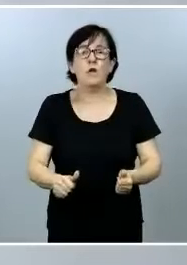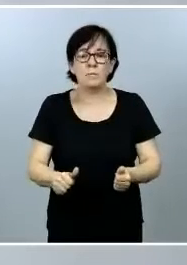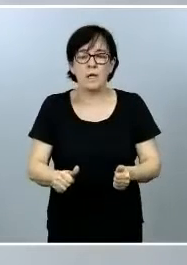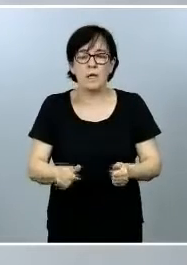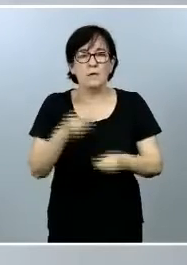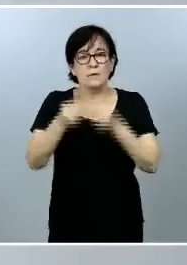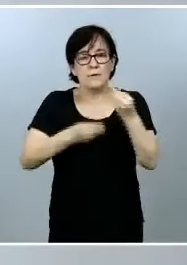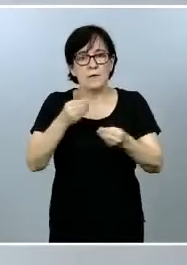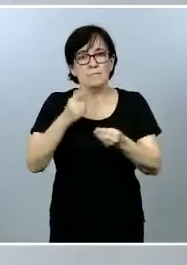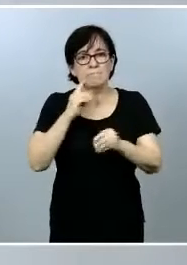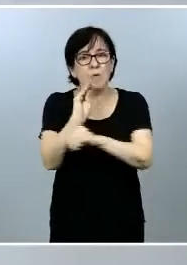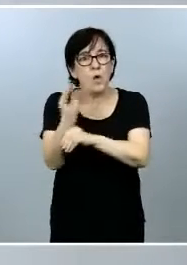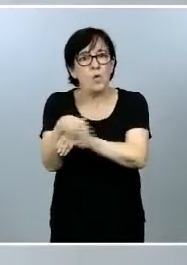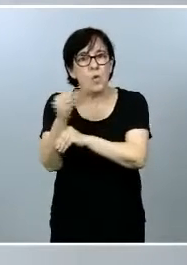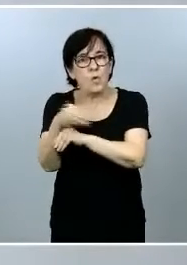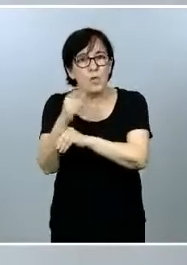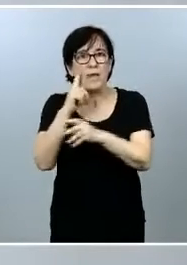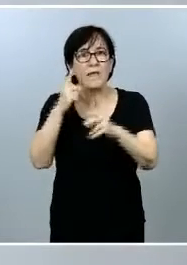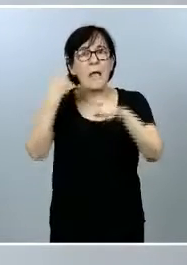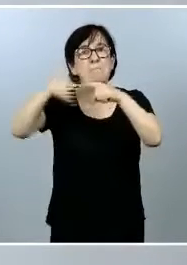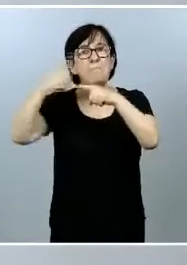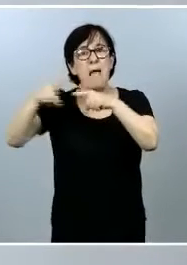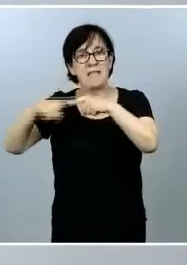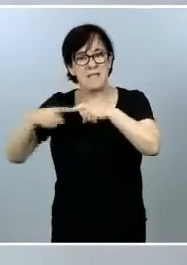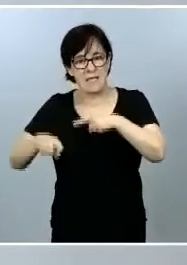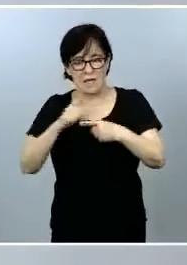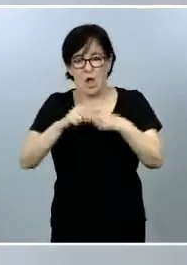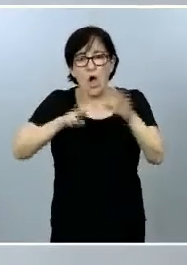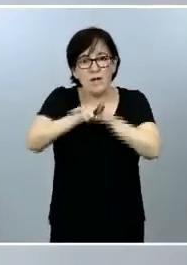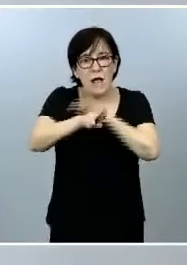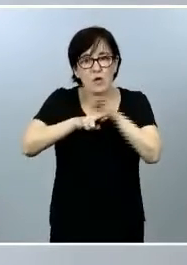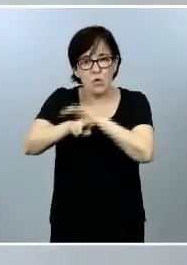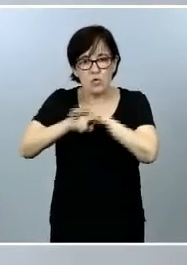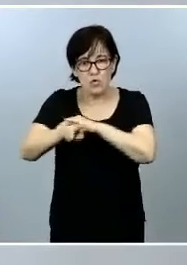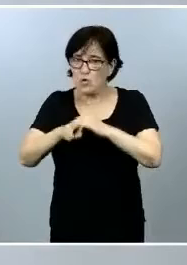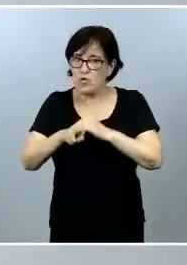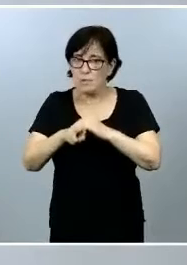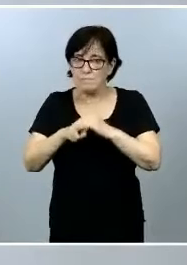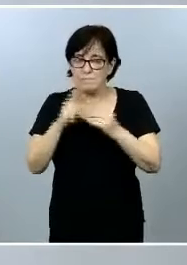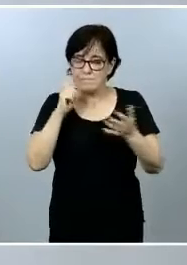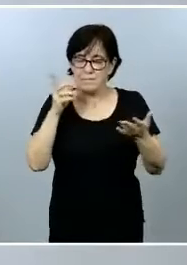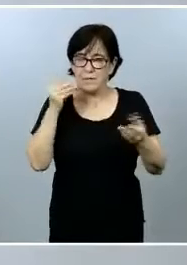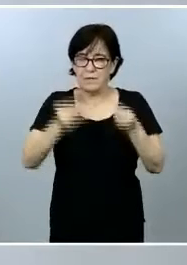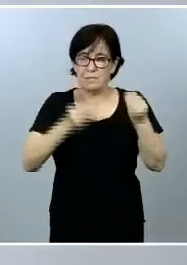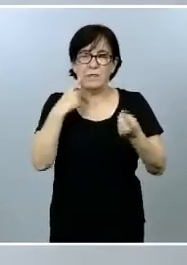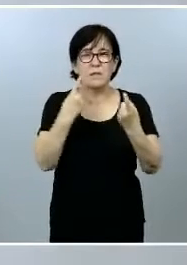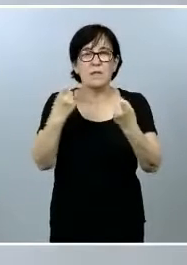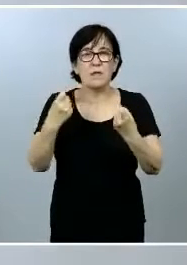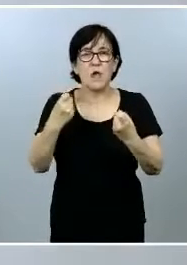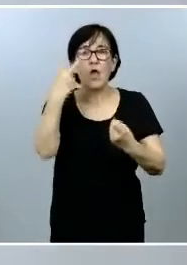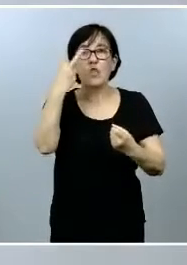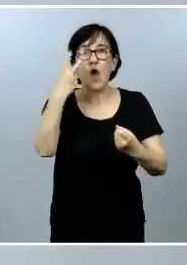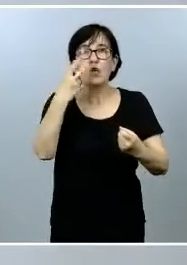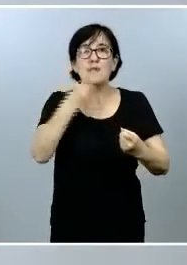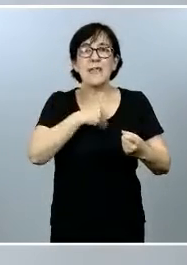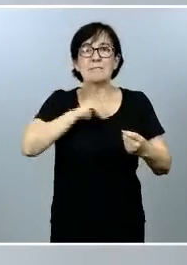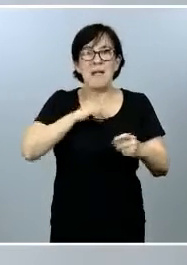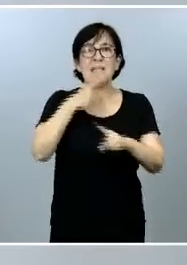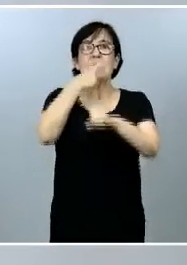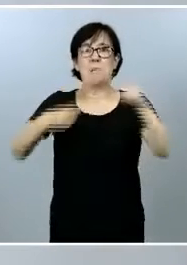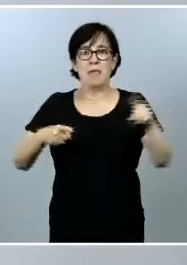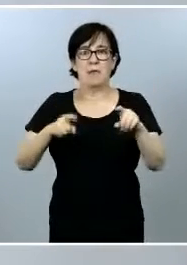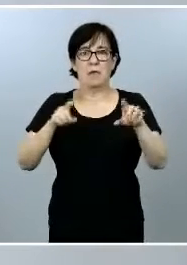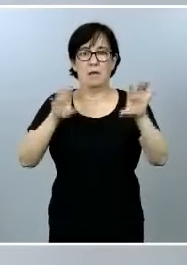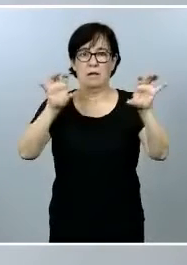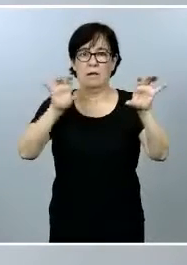tratamos las materias primas, los recursos, hasta el punto de que necesitaríamos dos España y media para